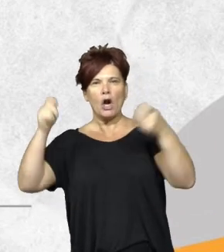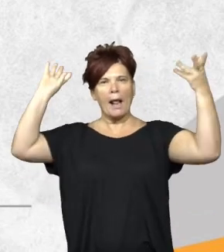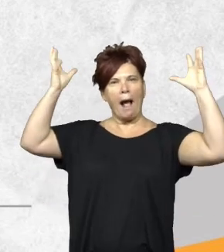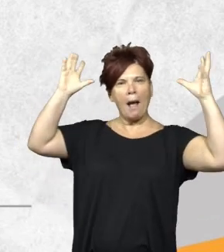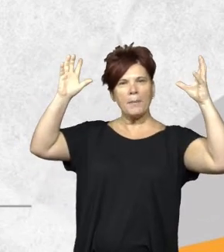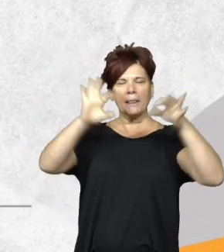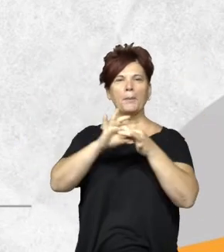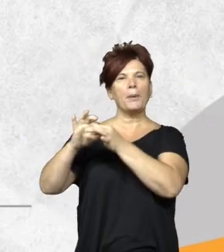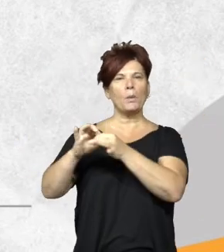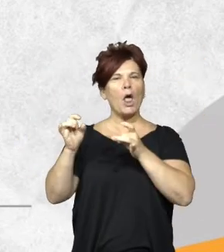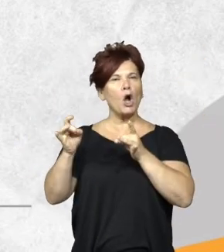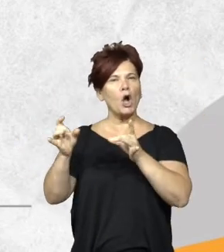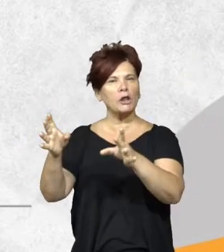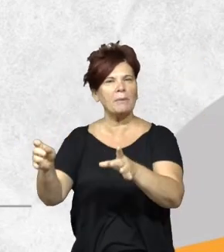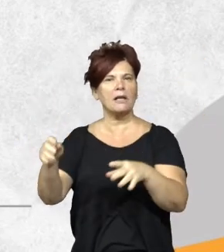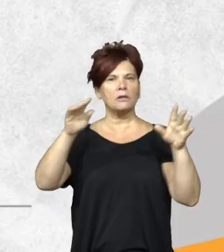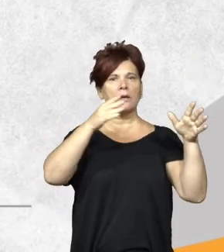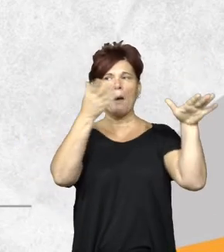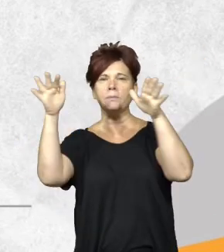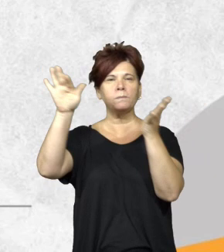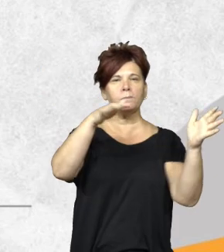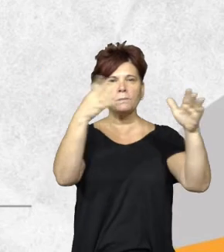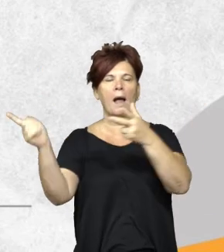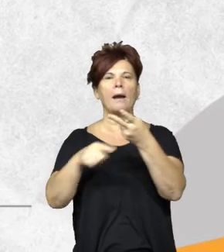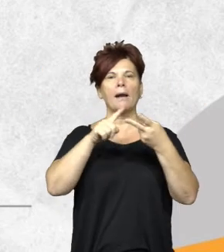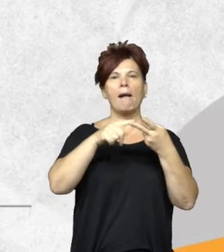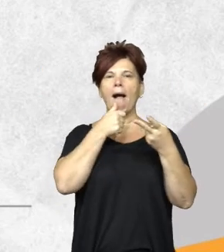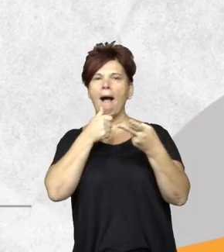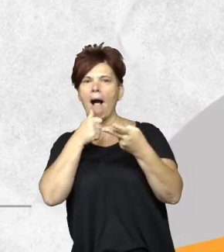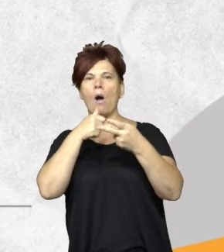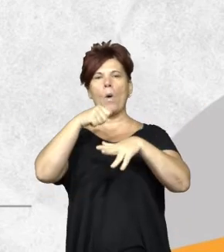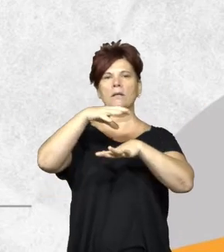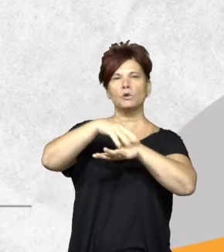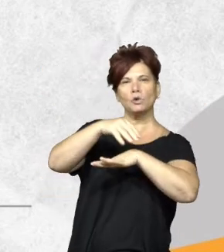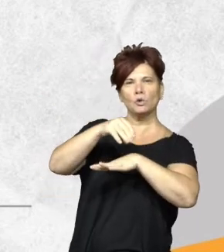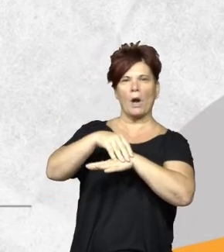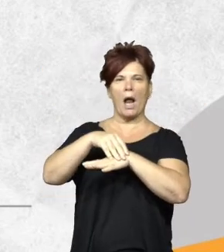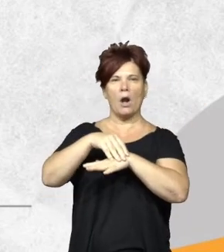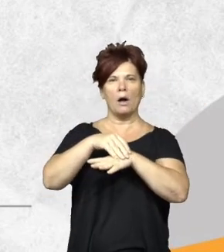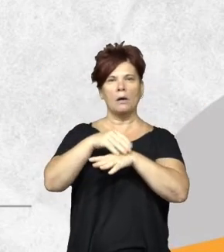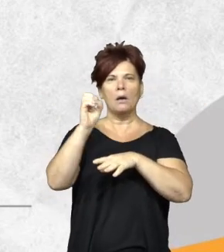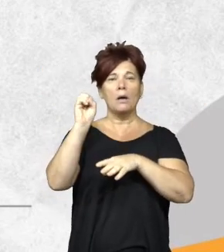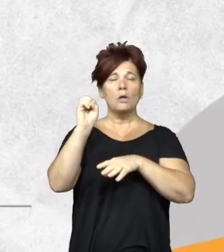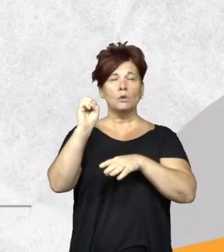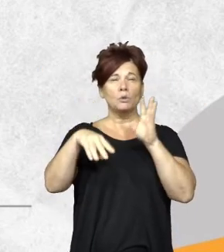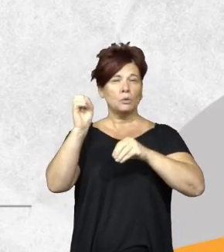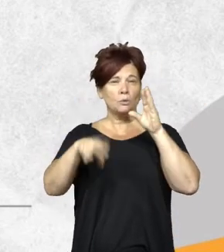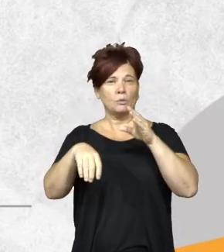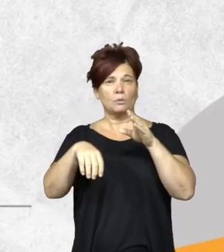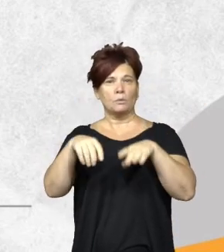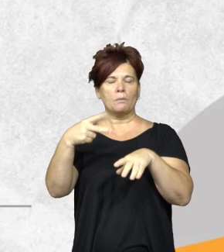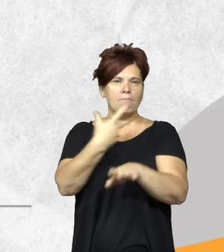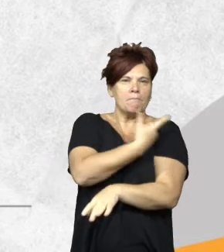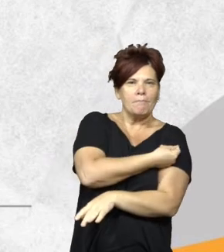con contaminación, contaminación del aire, del agua, del suelo, industrial, residuos peligrosos, residuos patogénicos, todo eso